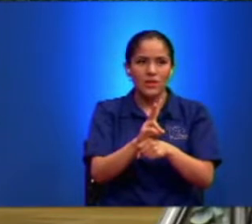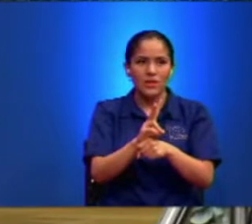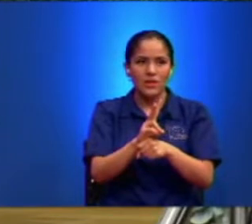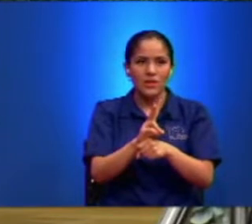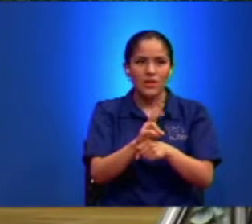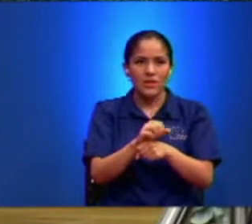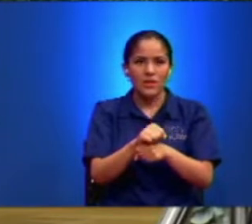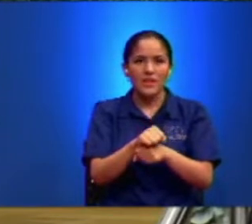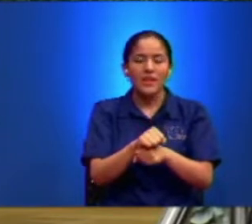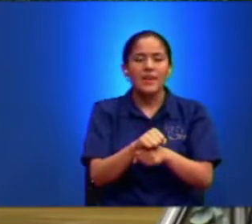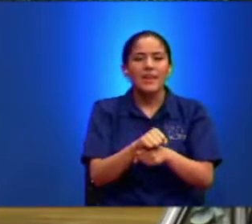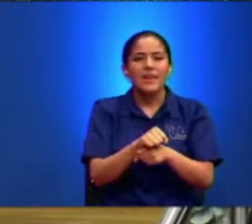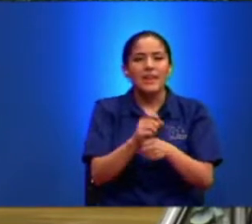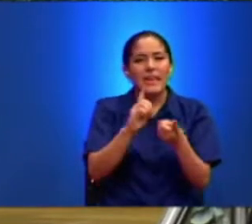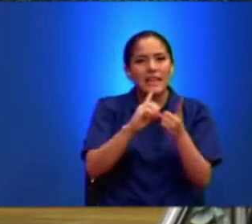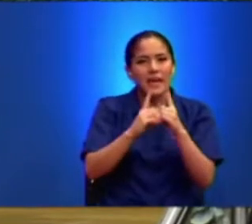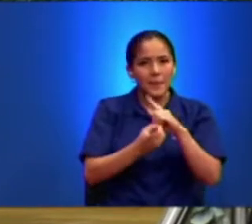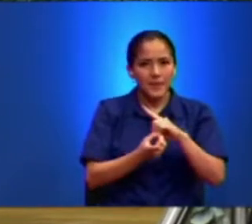catogélicos